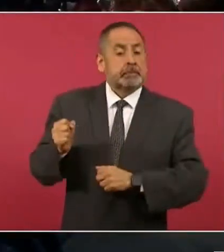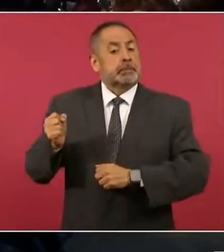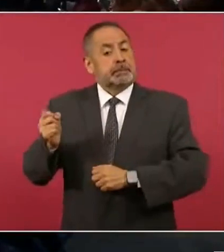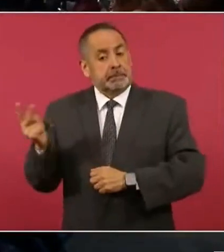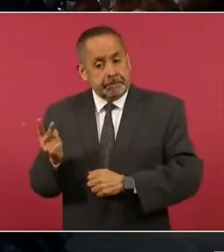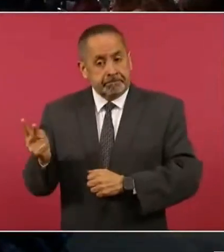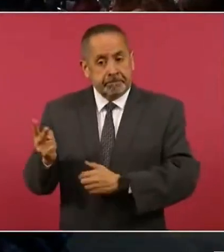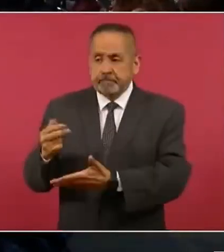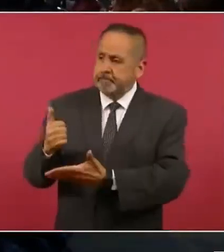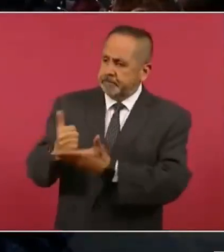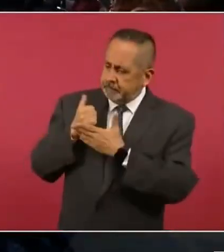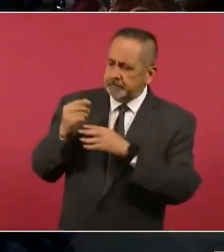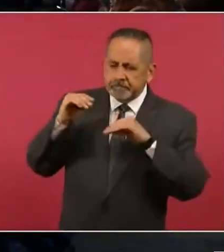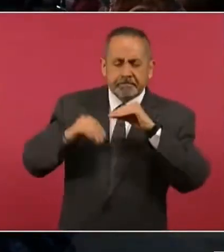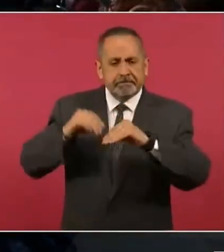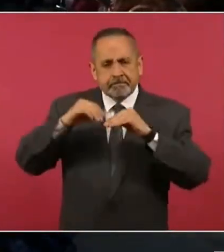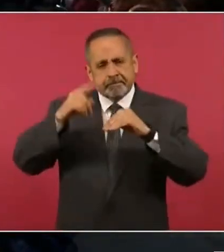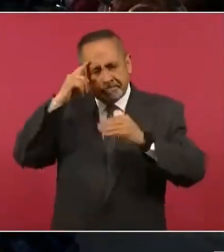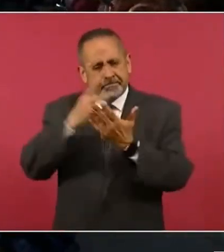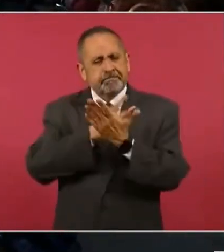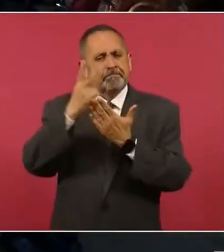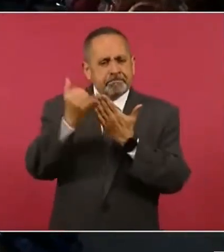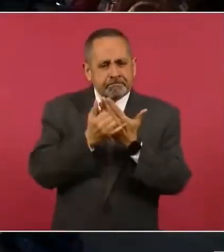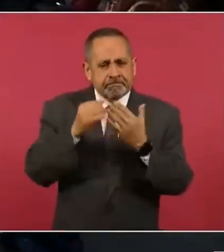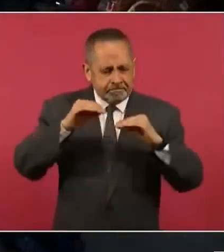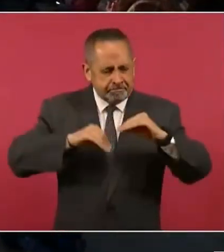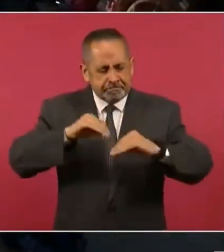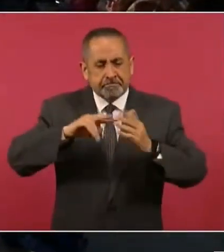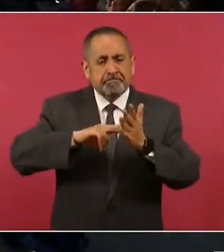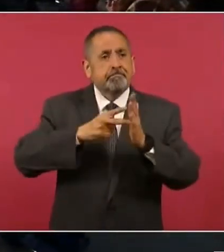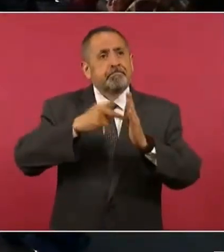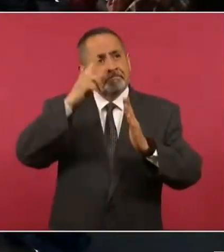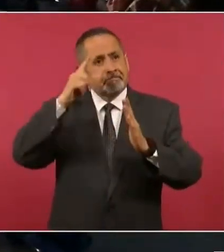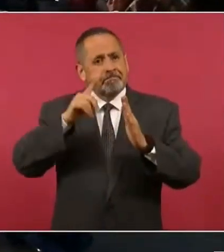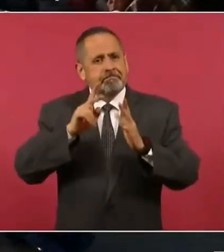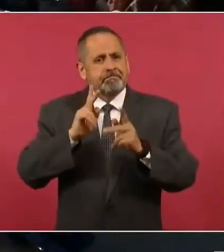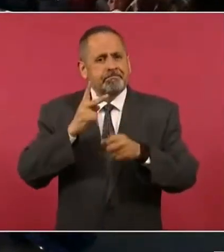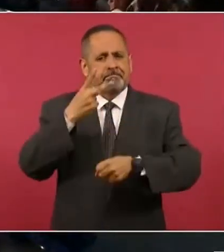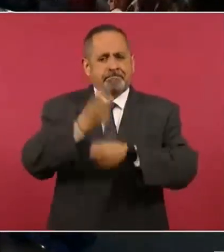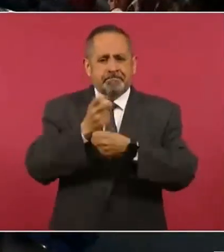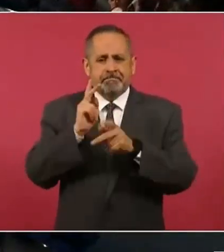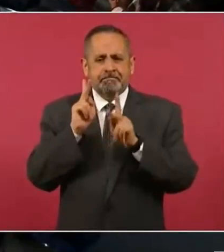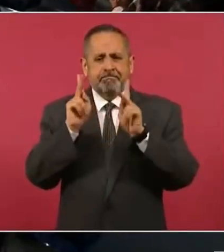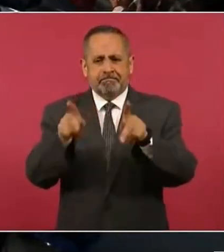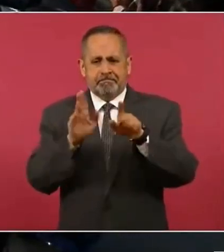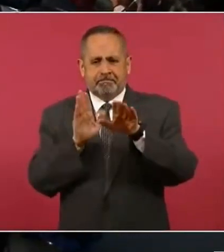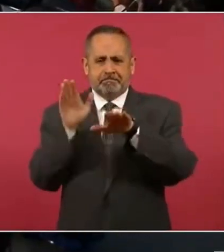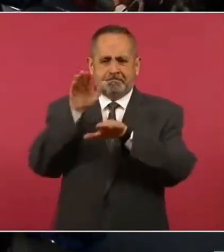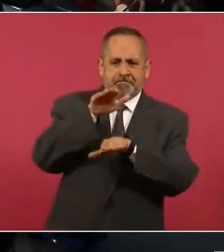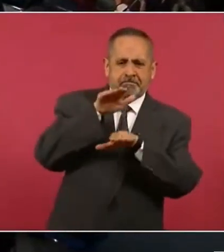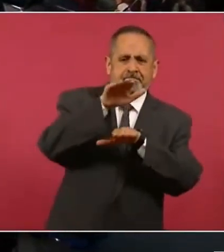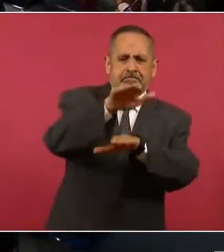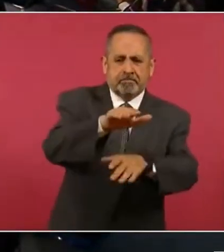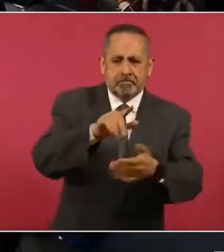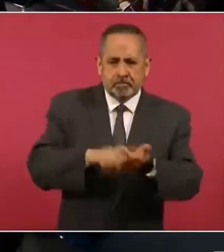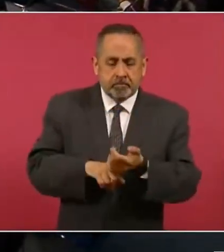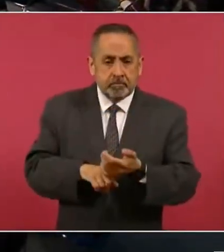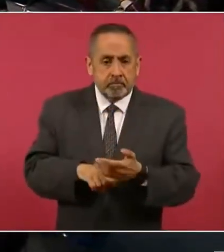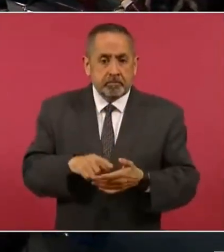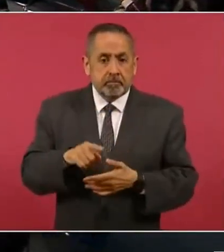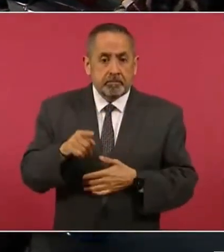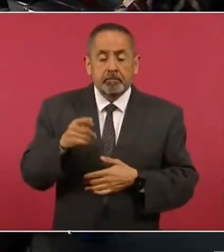nos ayudaron a afinar el proyecto y así fueron los segundos pisos, claro, no de paga